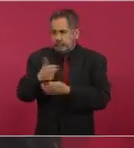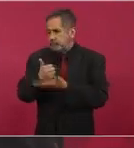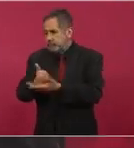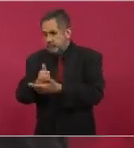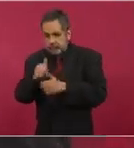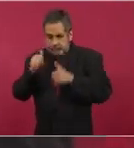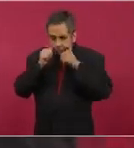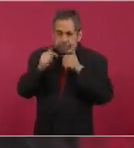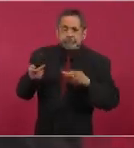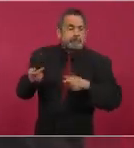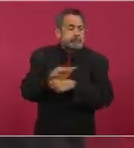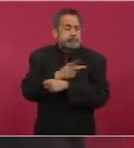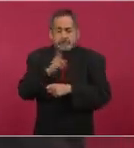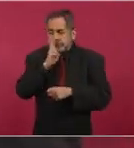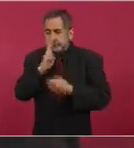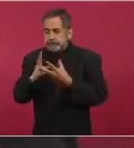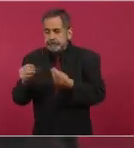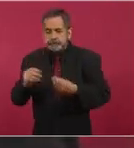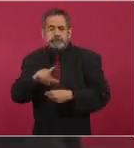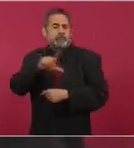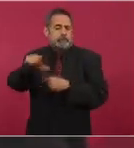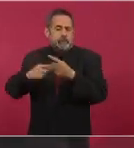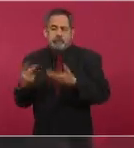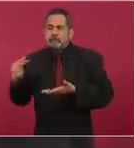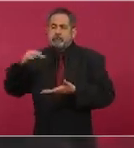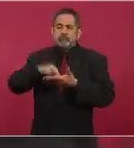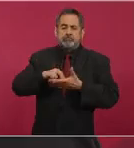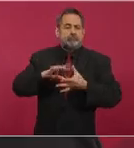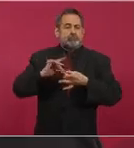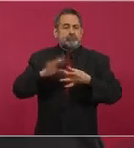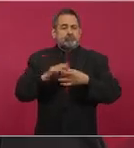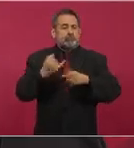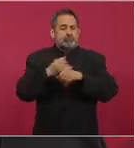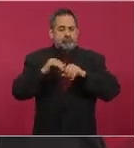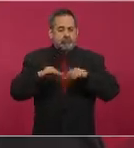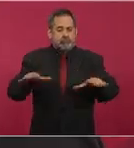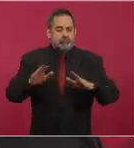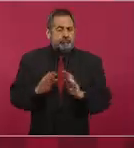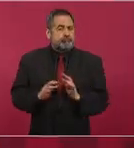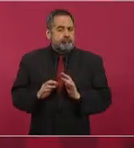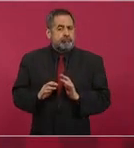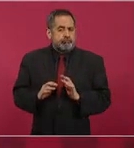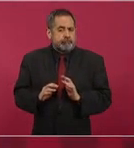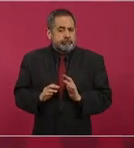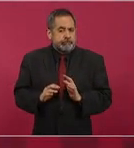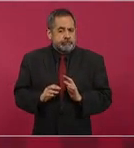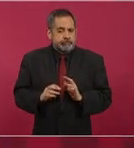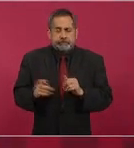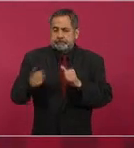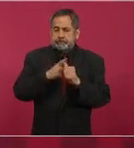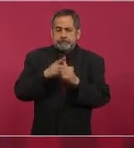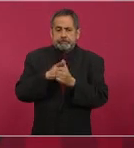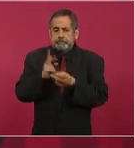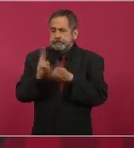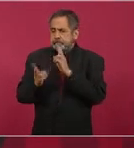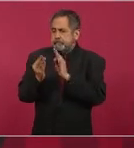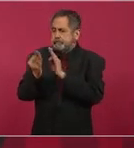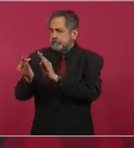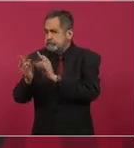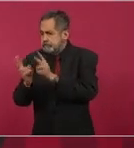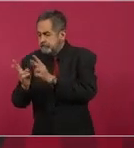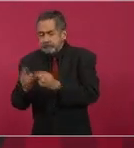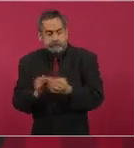y que nos presente un informe y que hable con las partes